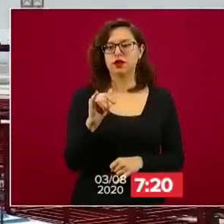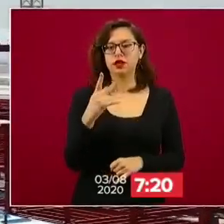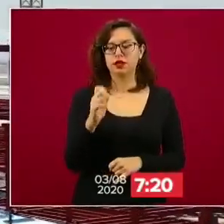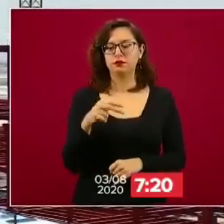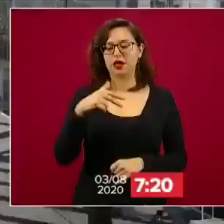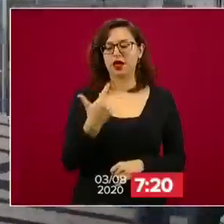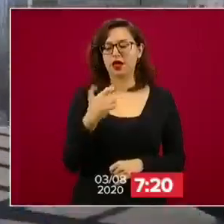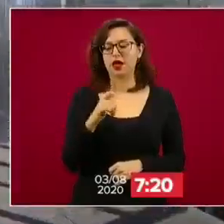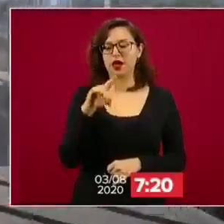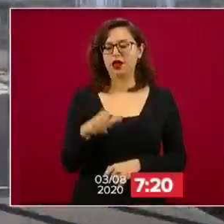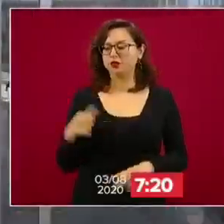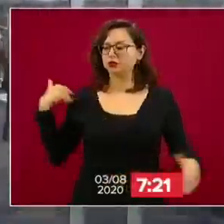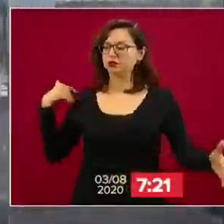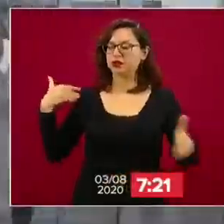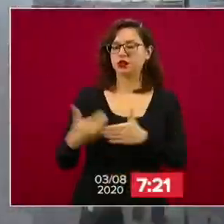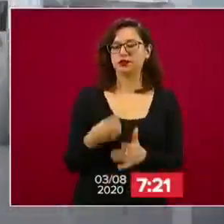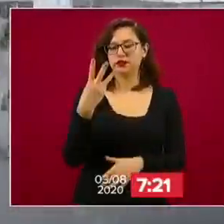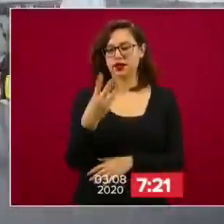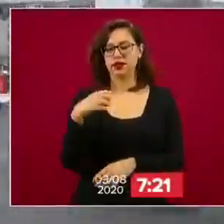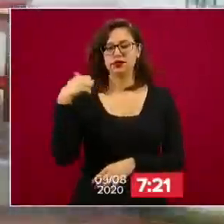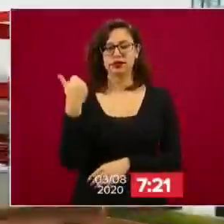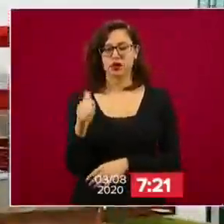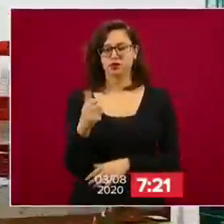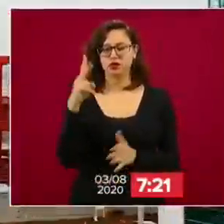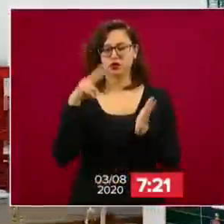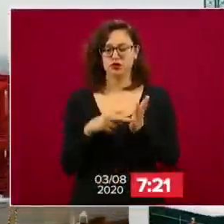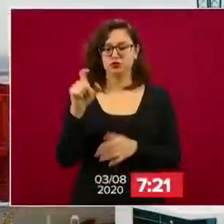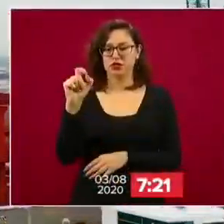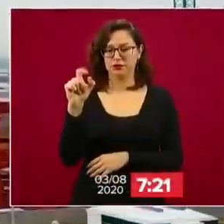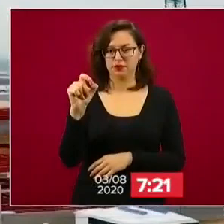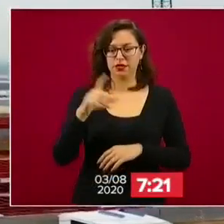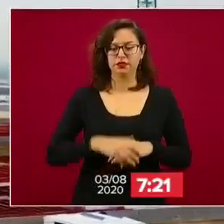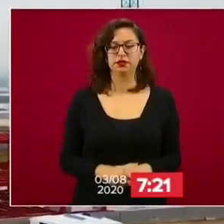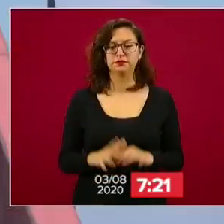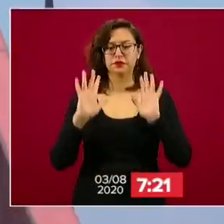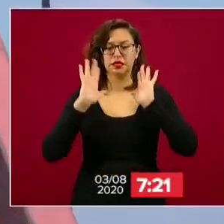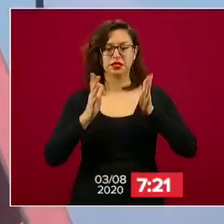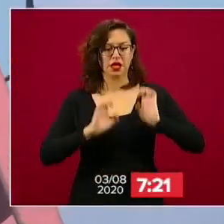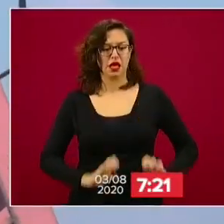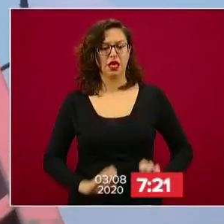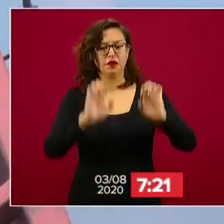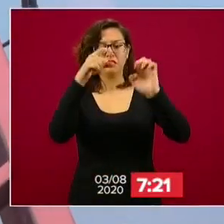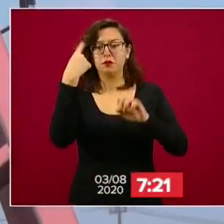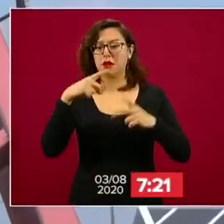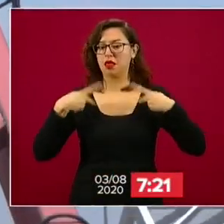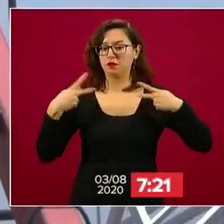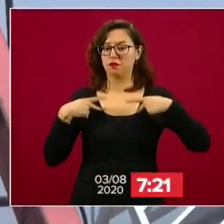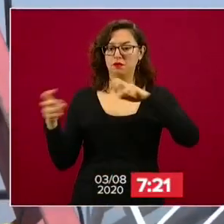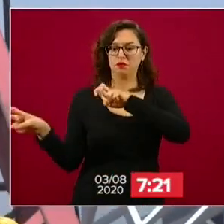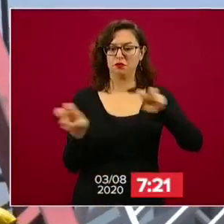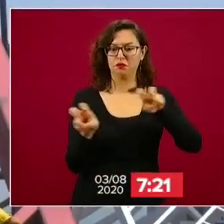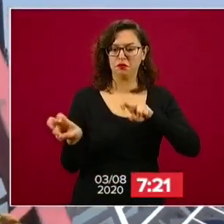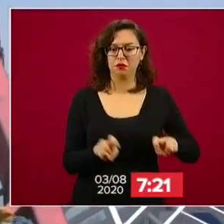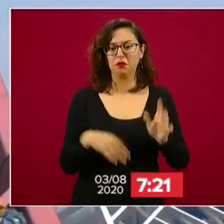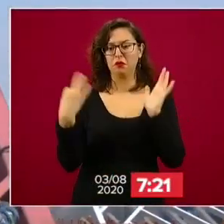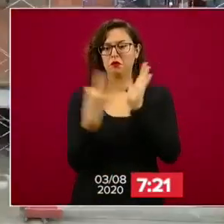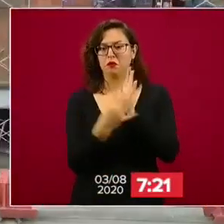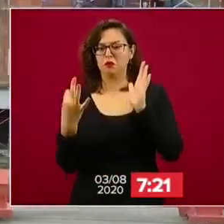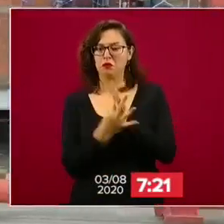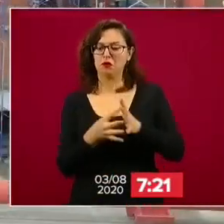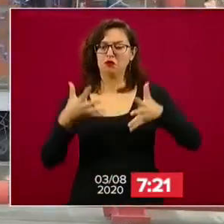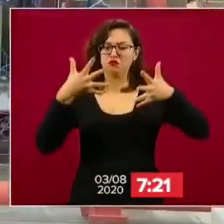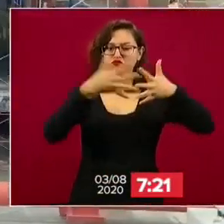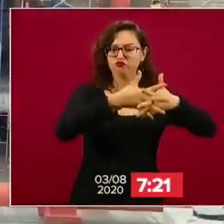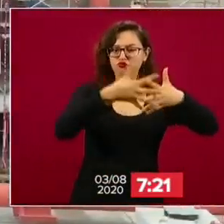2020. En la terminal de pasajeros se inició con acabados en instalaciones, avanzando en el montaje de la estructura metálica,